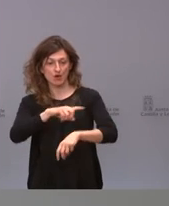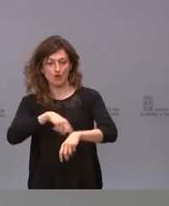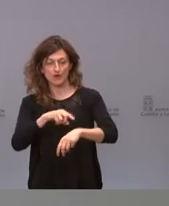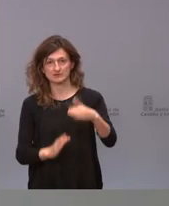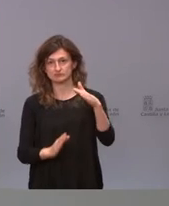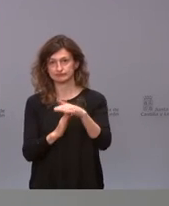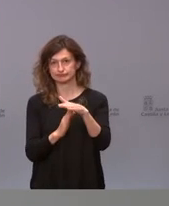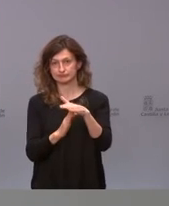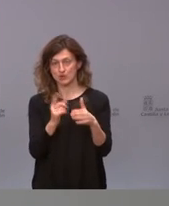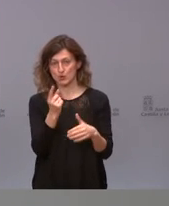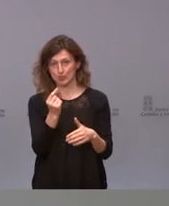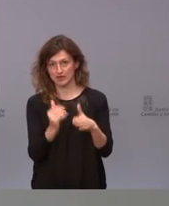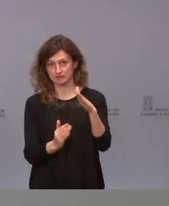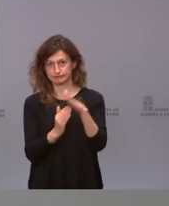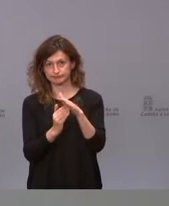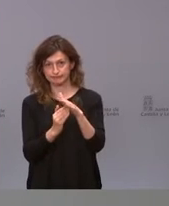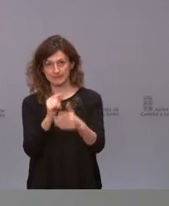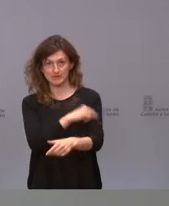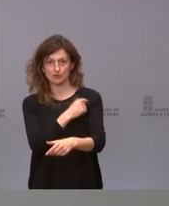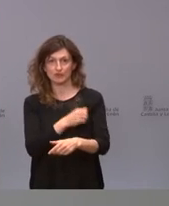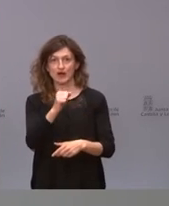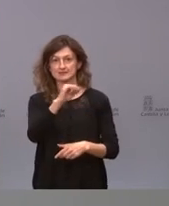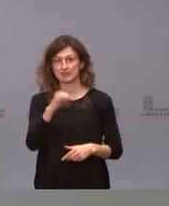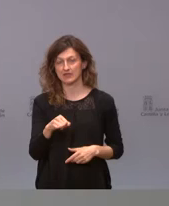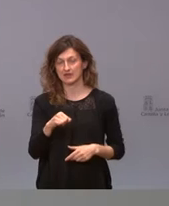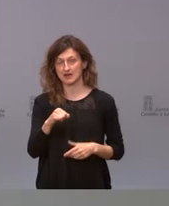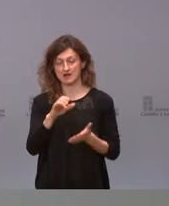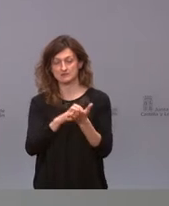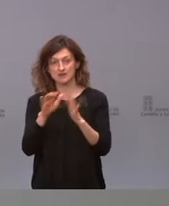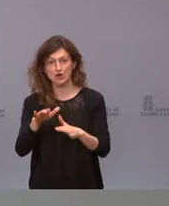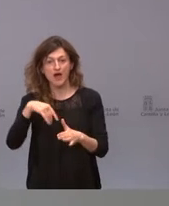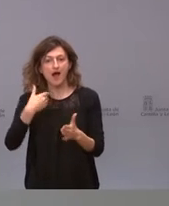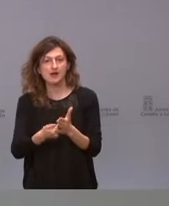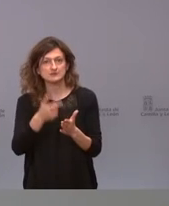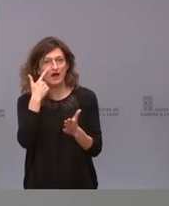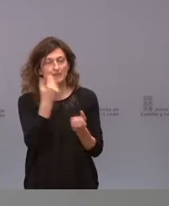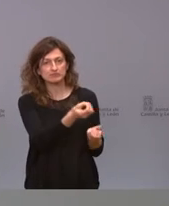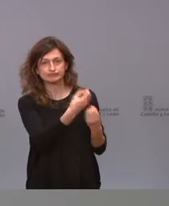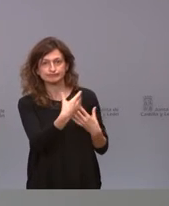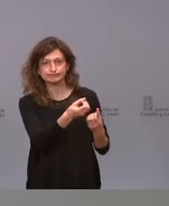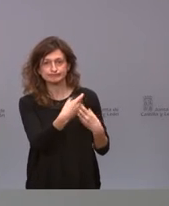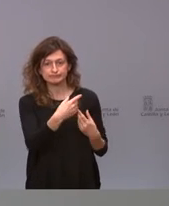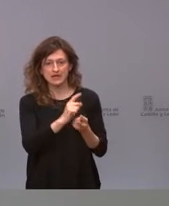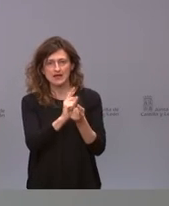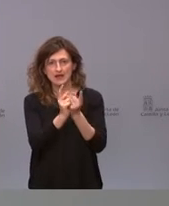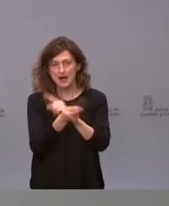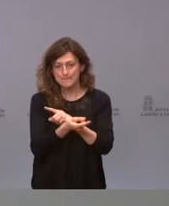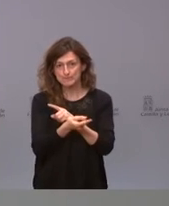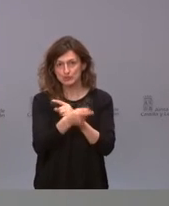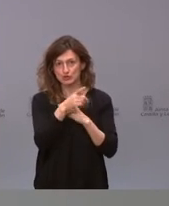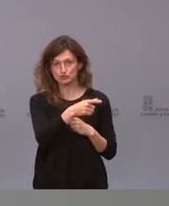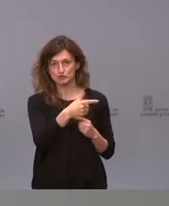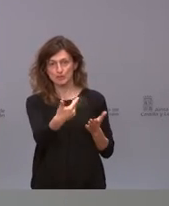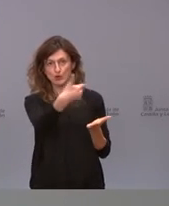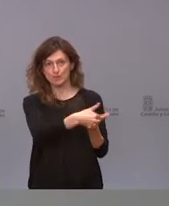durante un día la vacunación con AstraZeneca en nuestra comunidad hasta saber exactamente cuáles eran los cambios que podía estar proponiendo